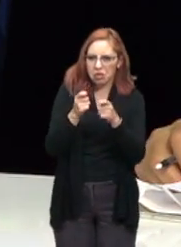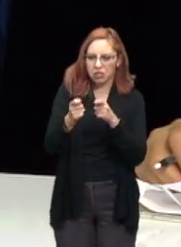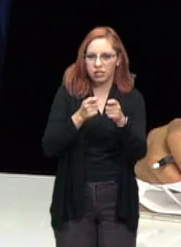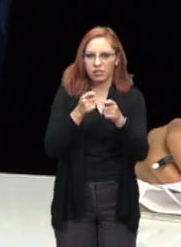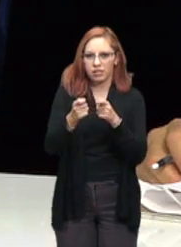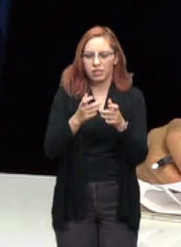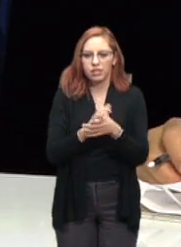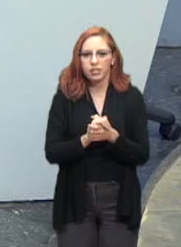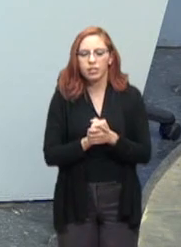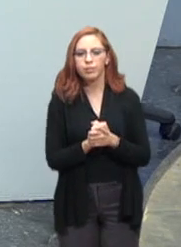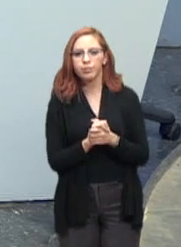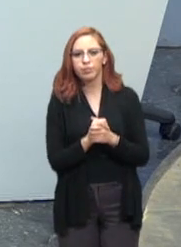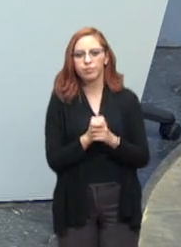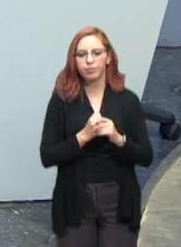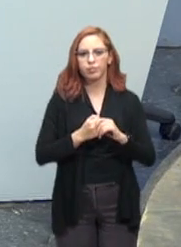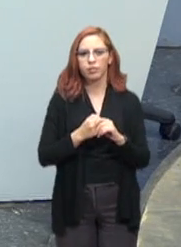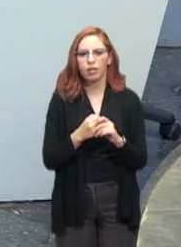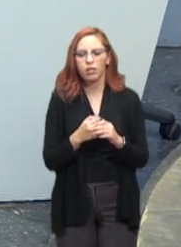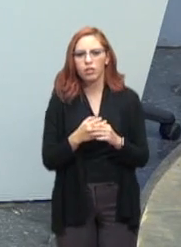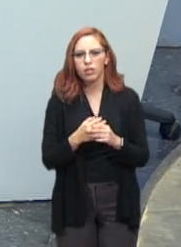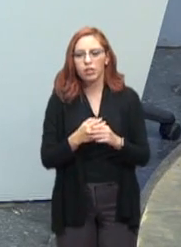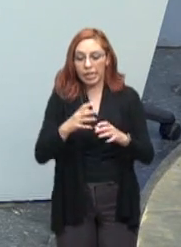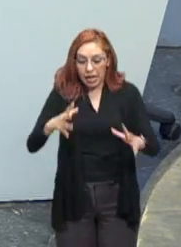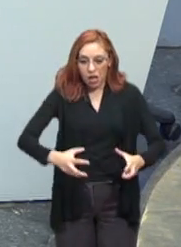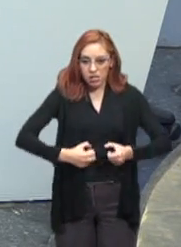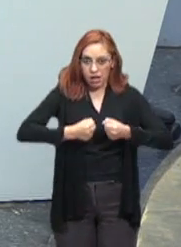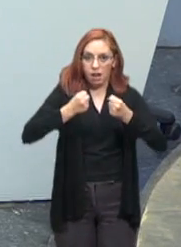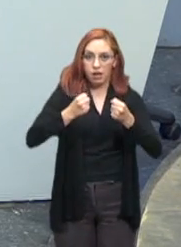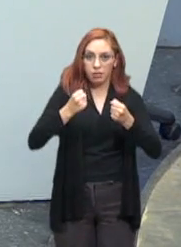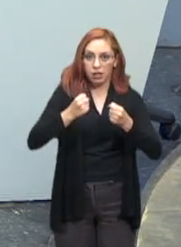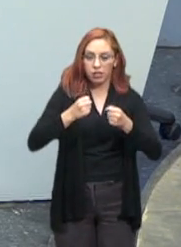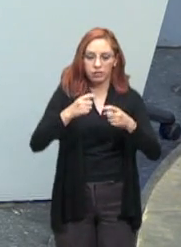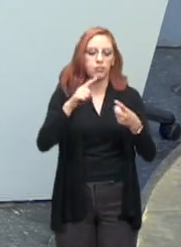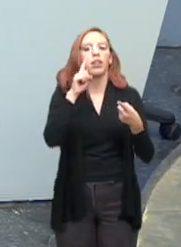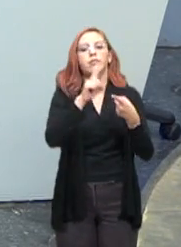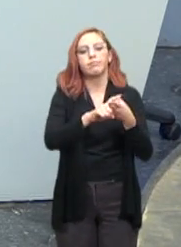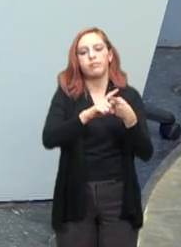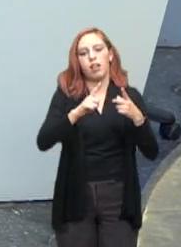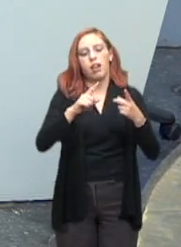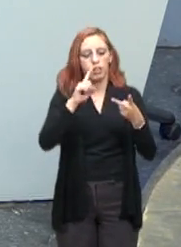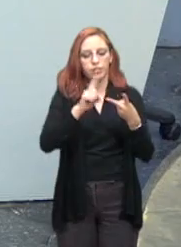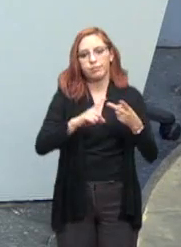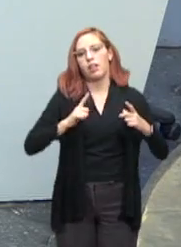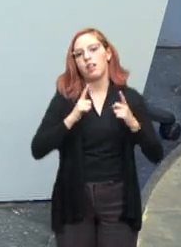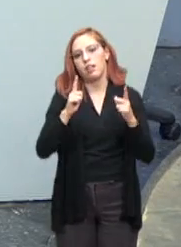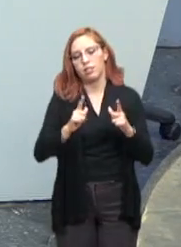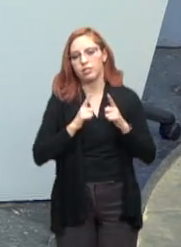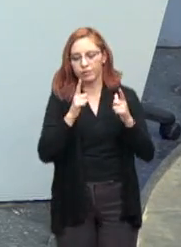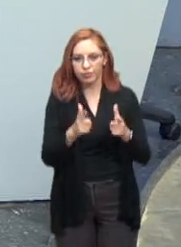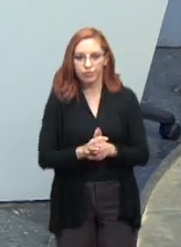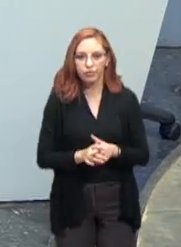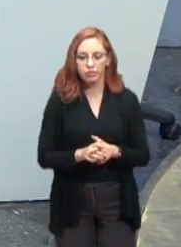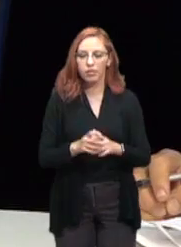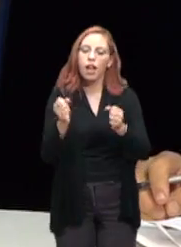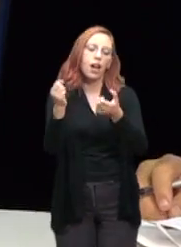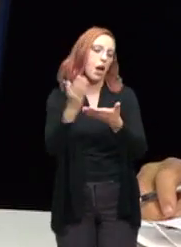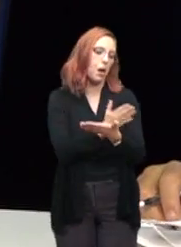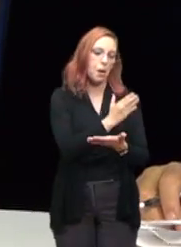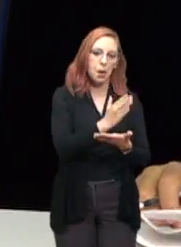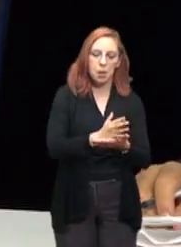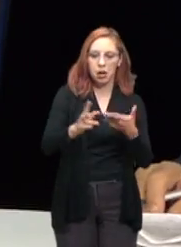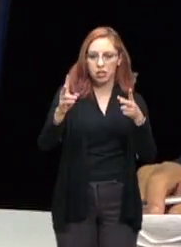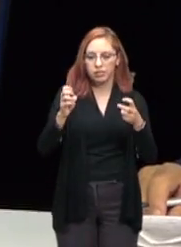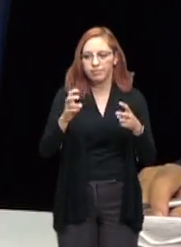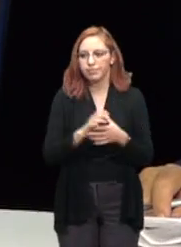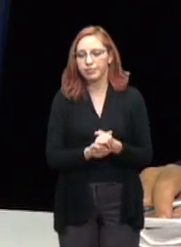ejército. Lo que se salvaron fueron los del ejército. En fin, vamos a dejar el tema y, por supuesto,